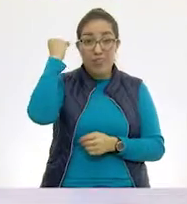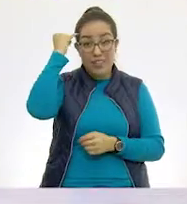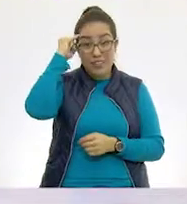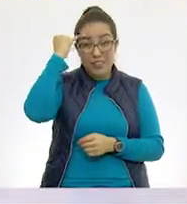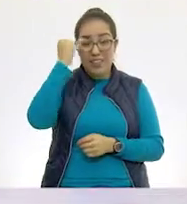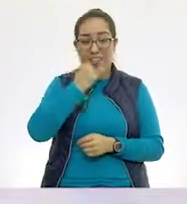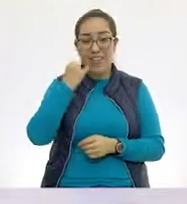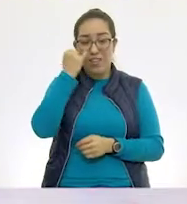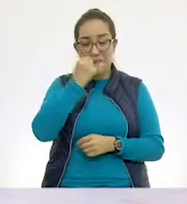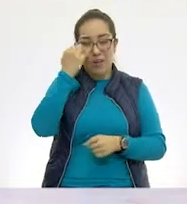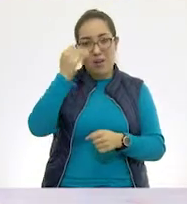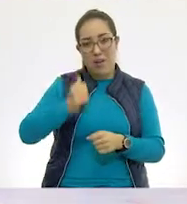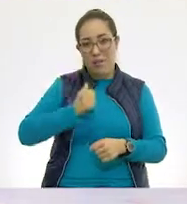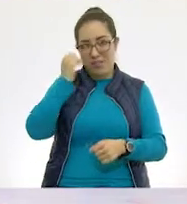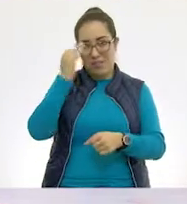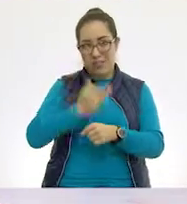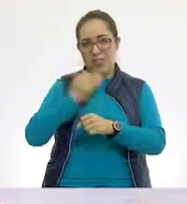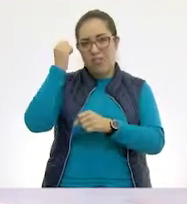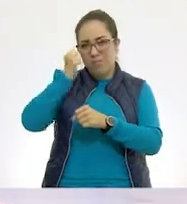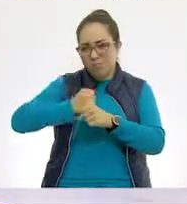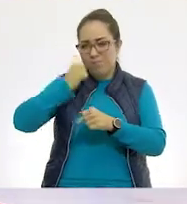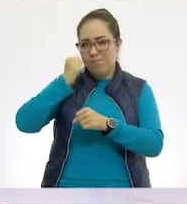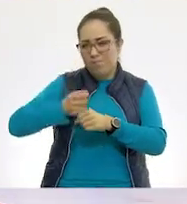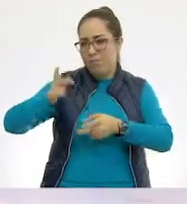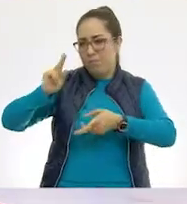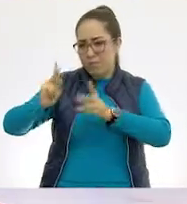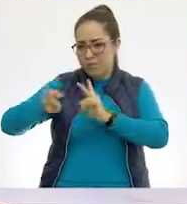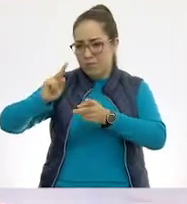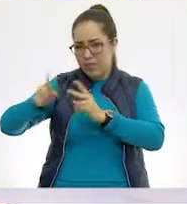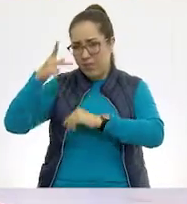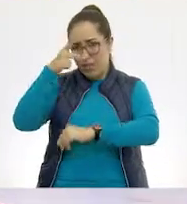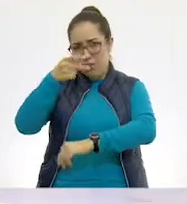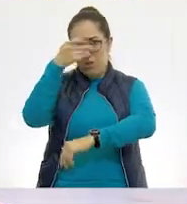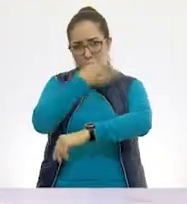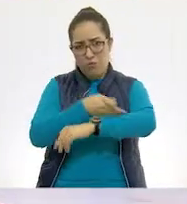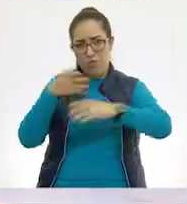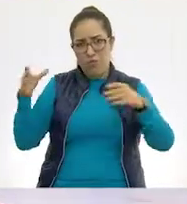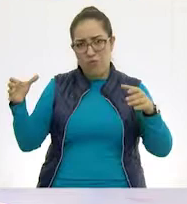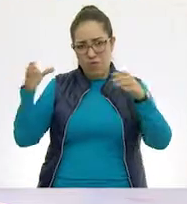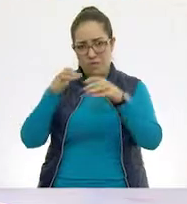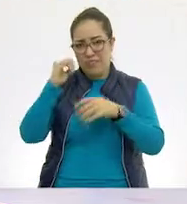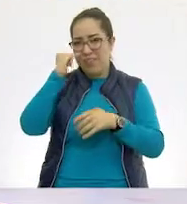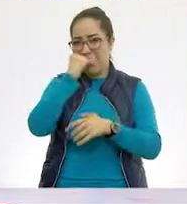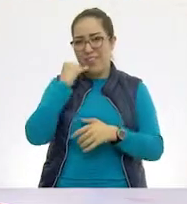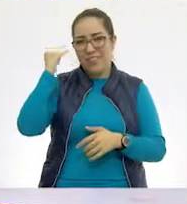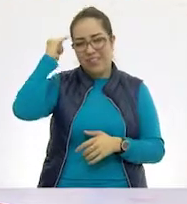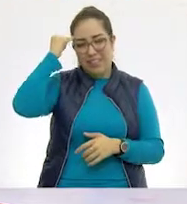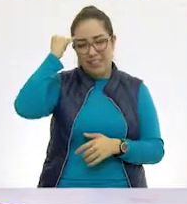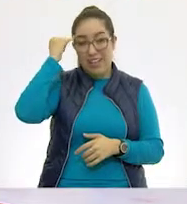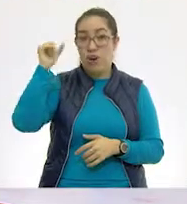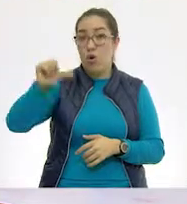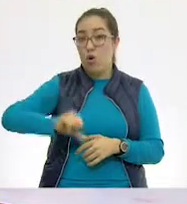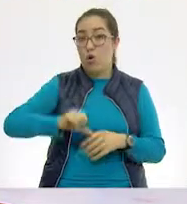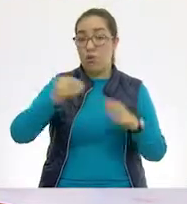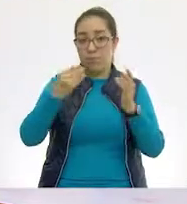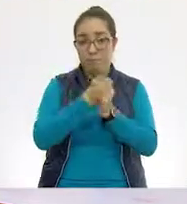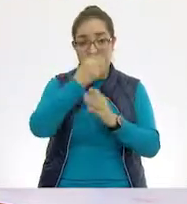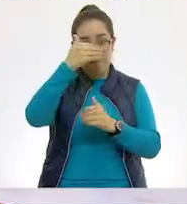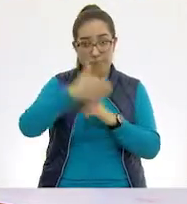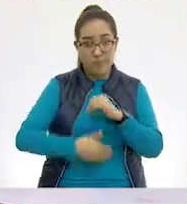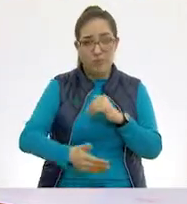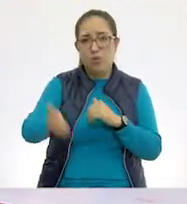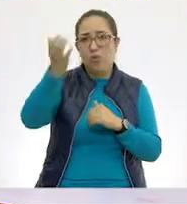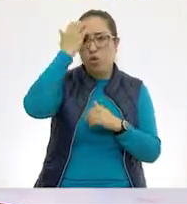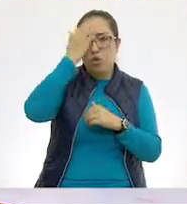aprovecha también este momento para practicarla y platica con tu familia en tu lengua materna. Por hoy, hemos terminado con Conocemos